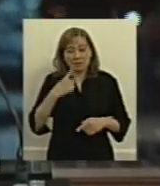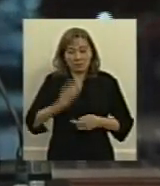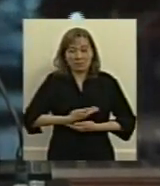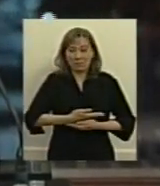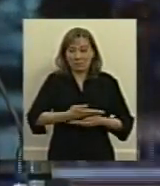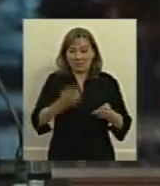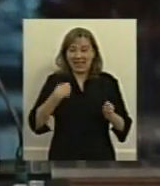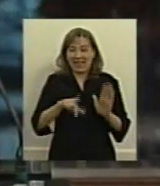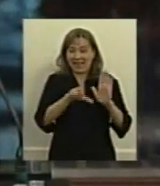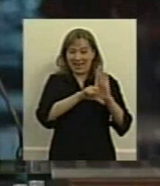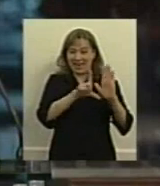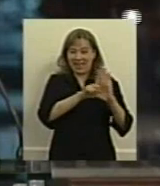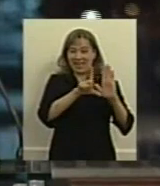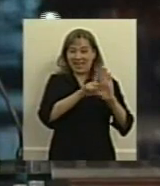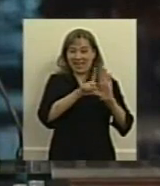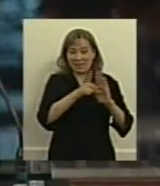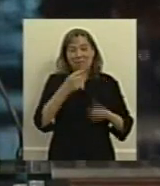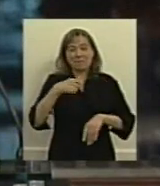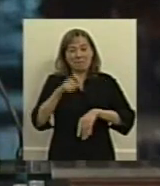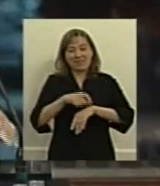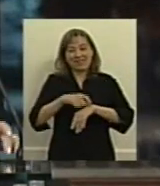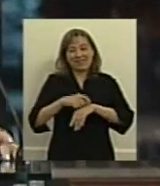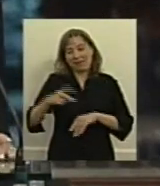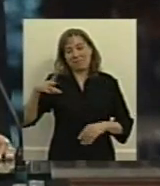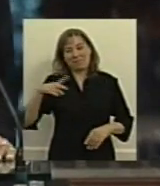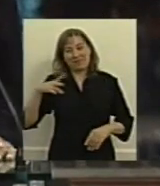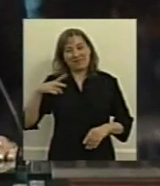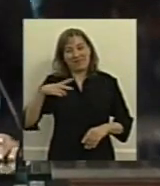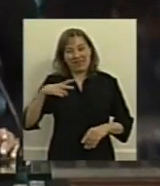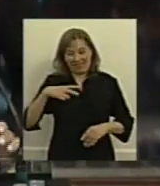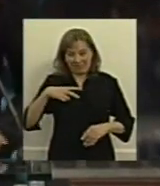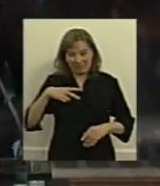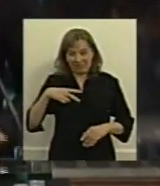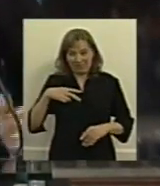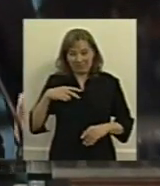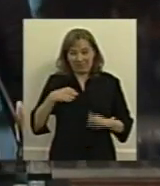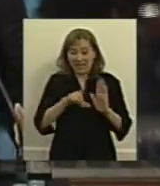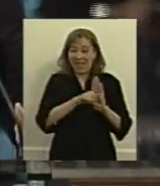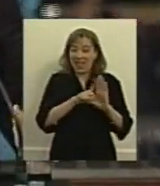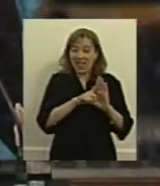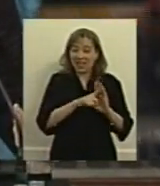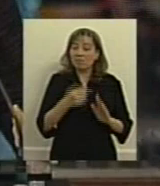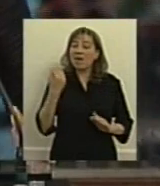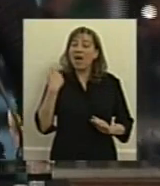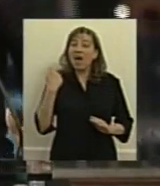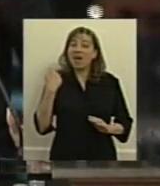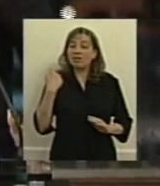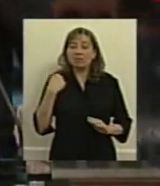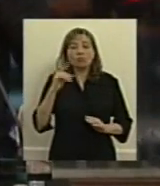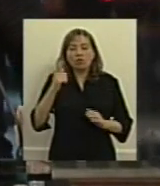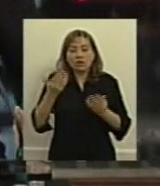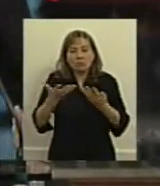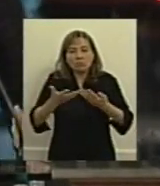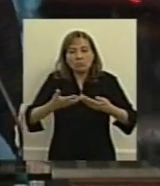de la ley de medicina prepaga que hasta este momento no contaba con ningún tipo de